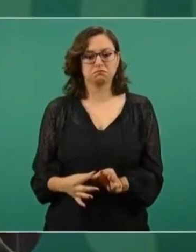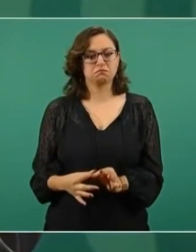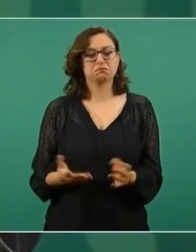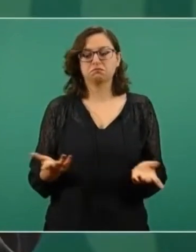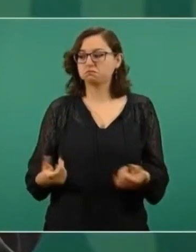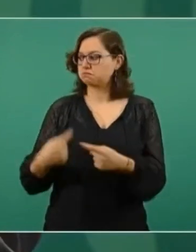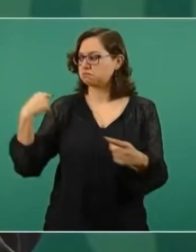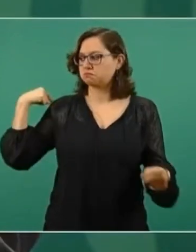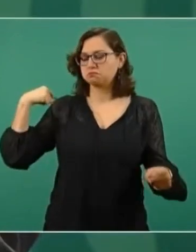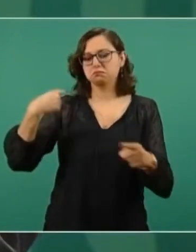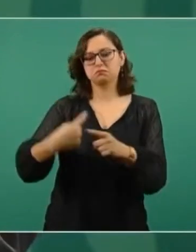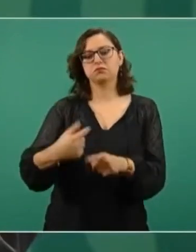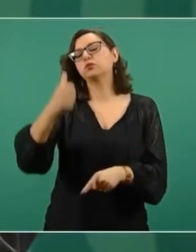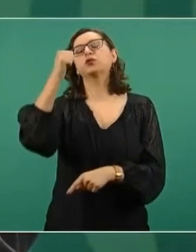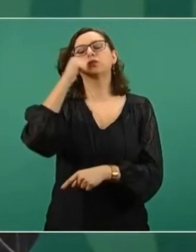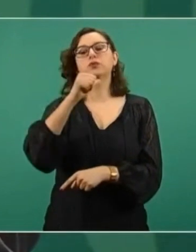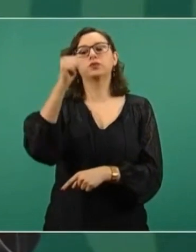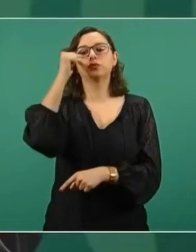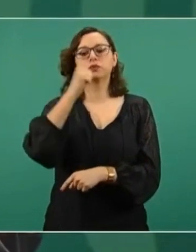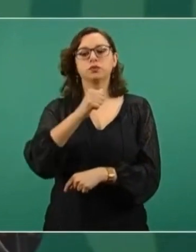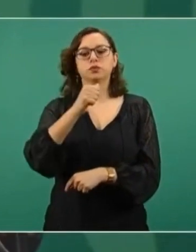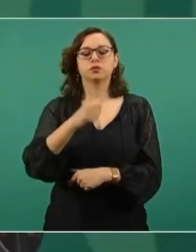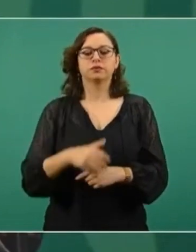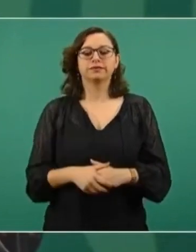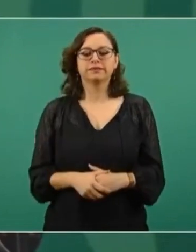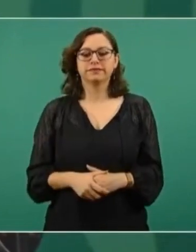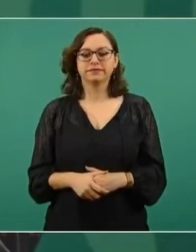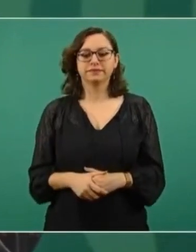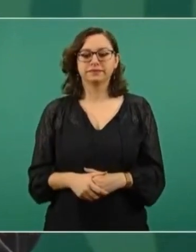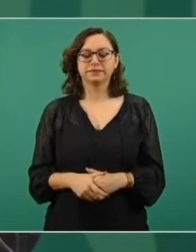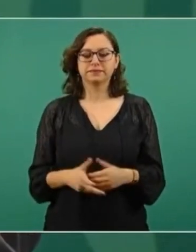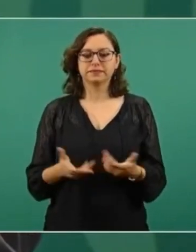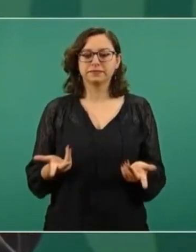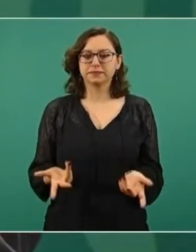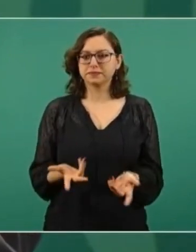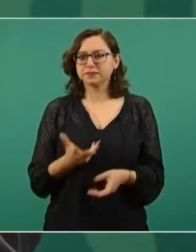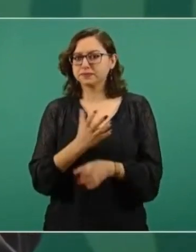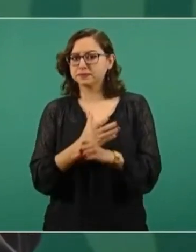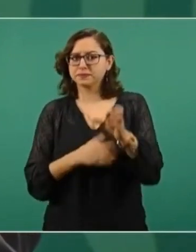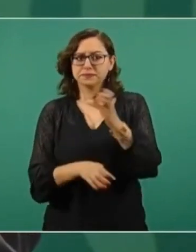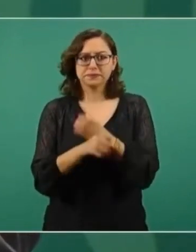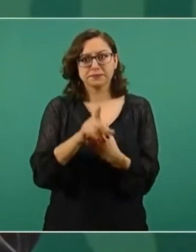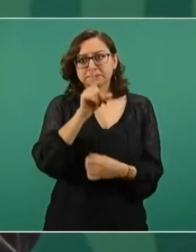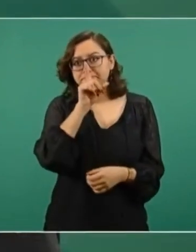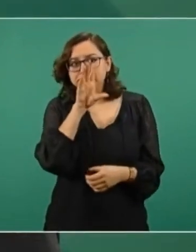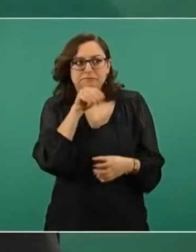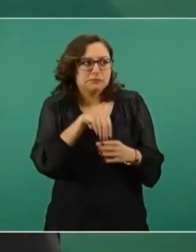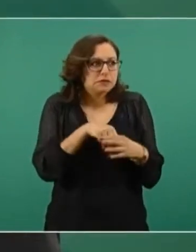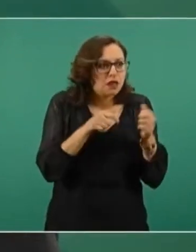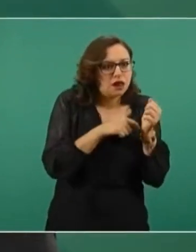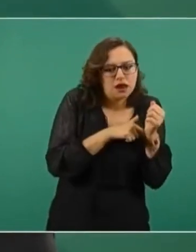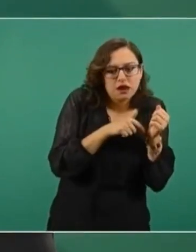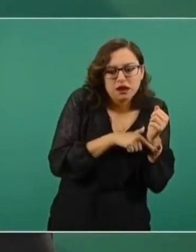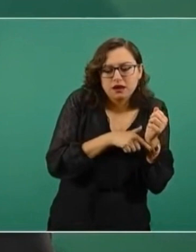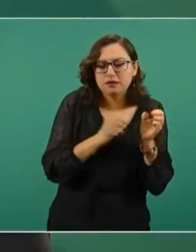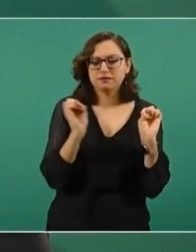lo hemos hecho en el gobierno. No se ocultan las cosas,